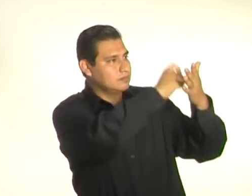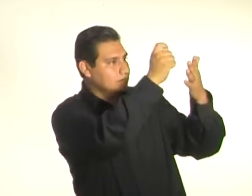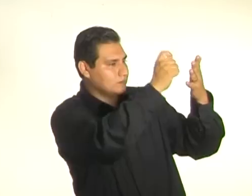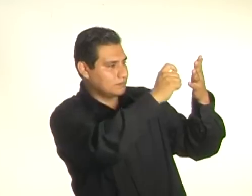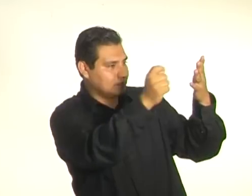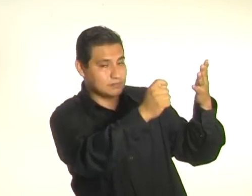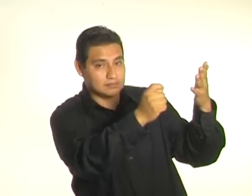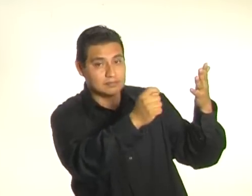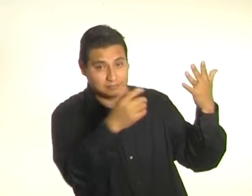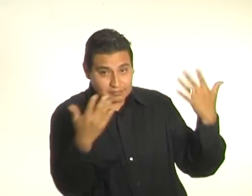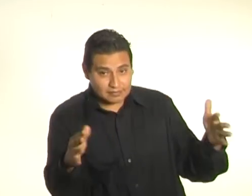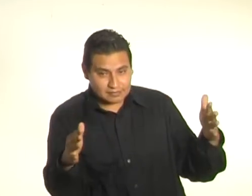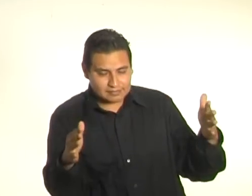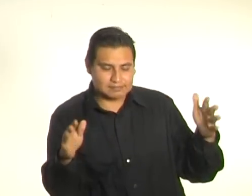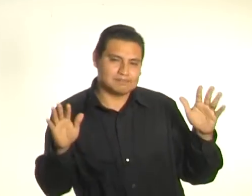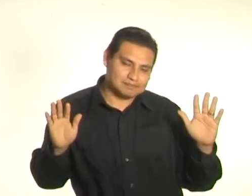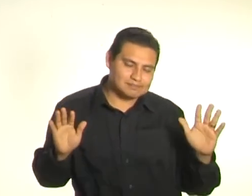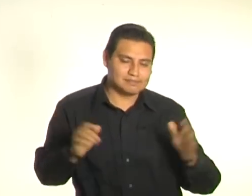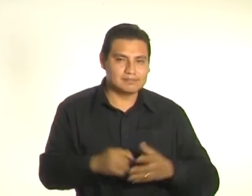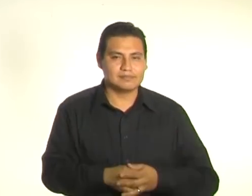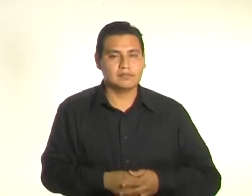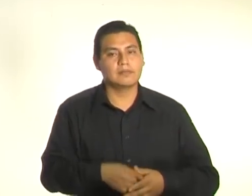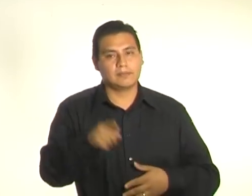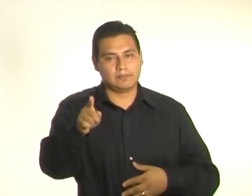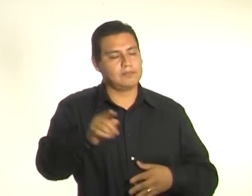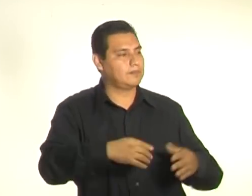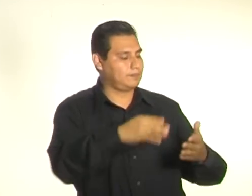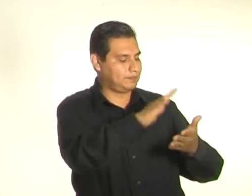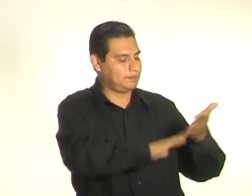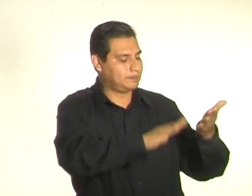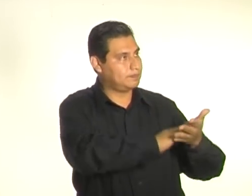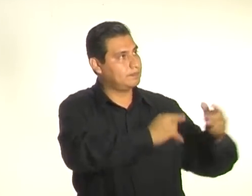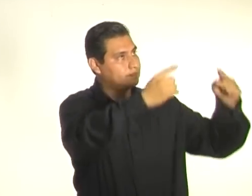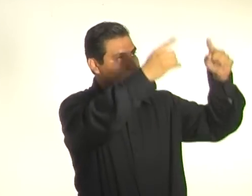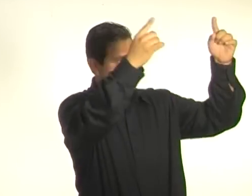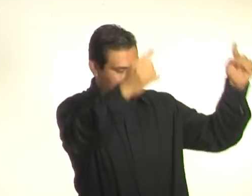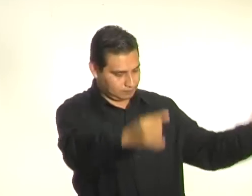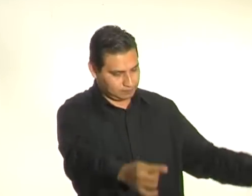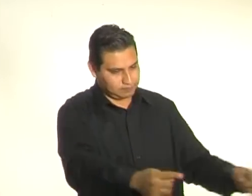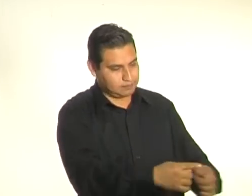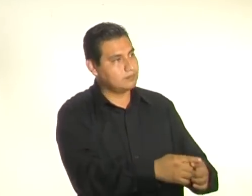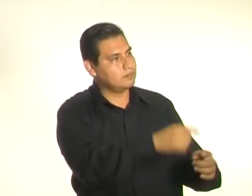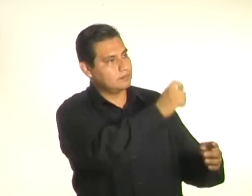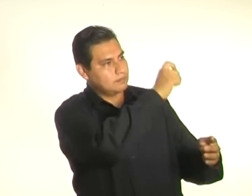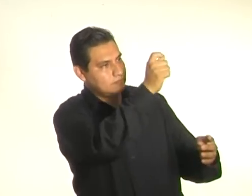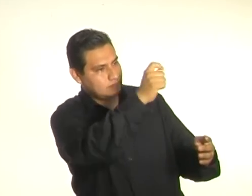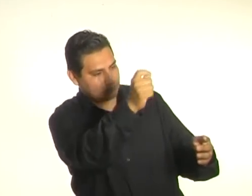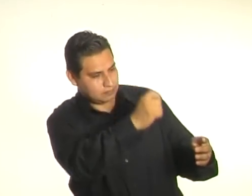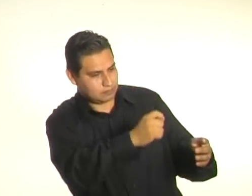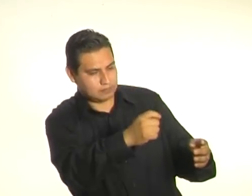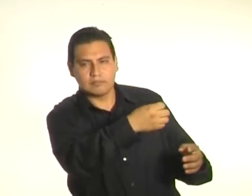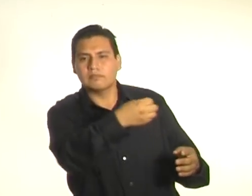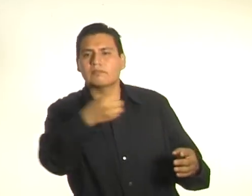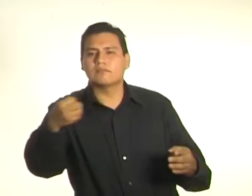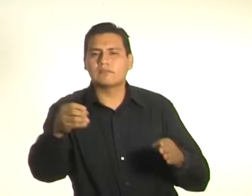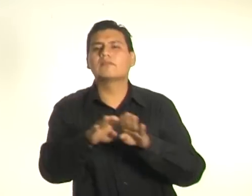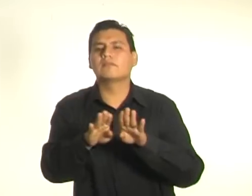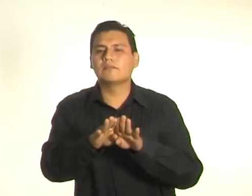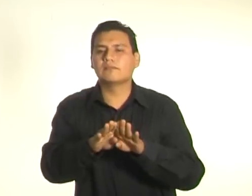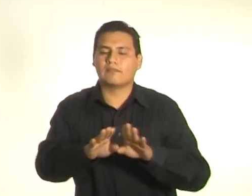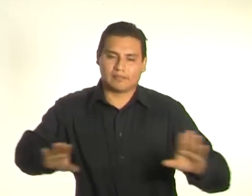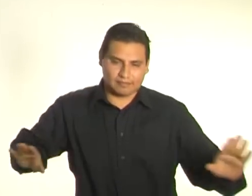Las láminas y las diapositivas tienen determinadas características que les voy a explicar a continuación.